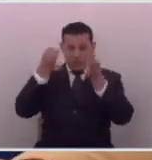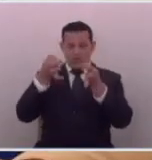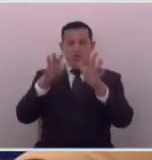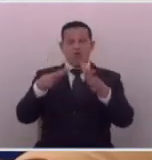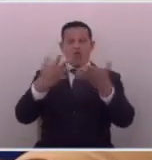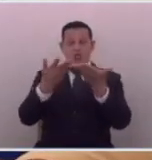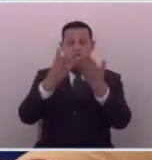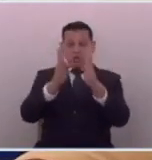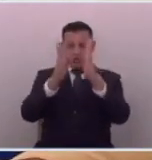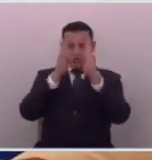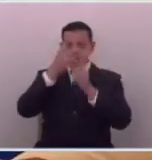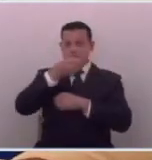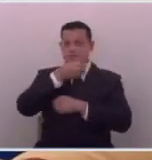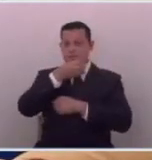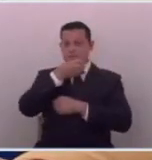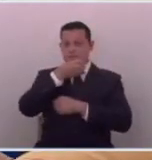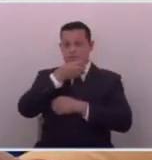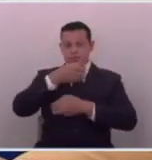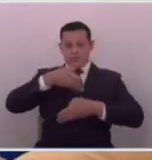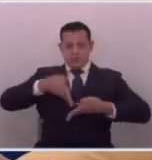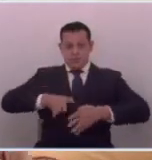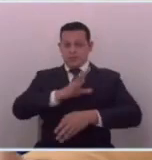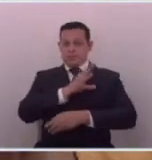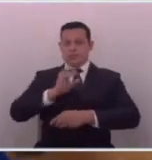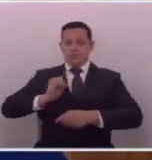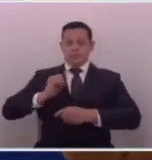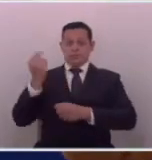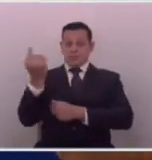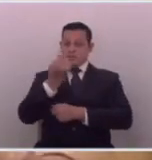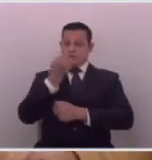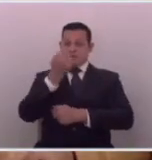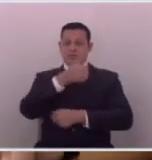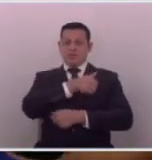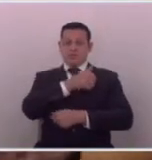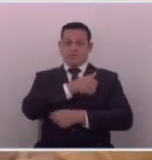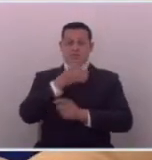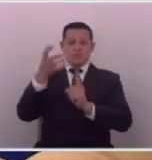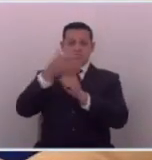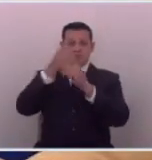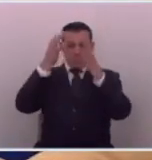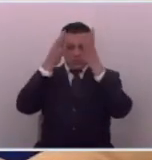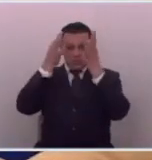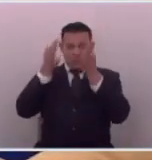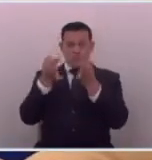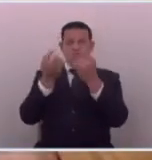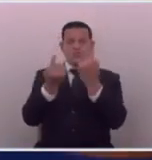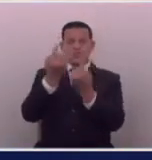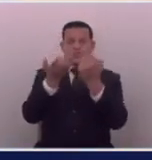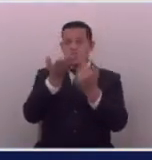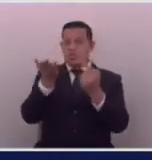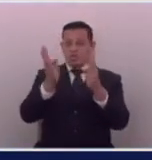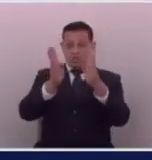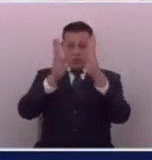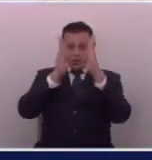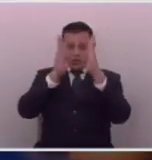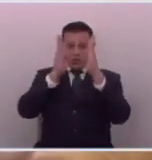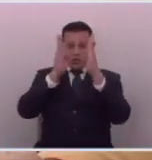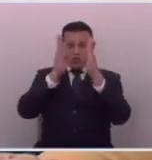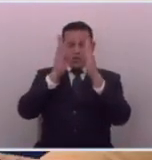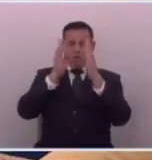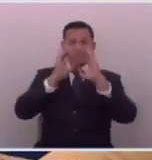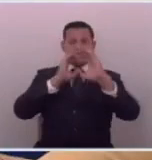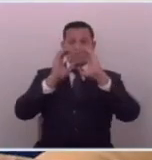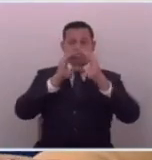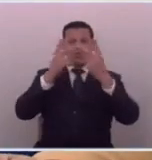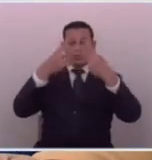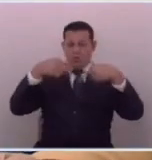informarse los salvadoreños son los únicos que deben decidir qué van a escuchar si van a escuchar esos medios